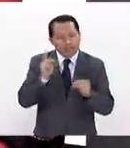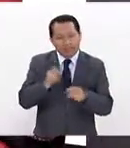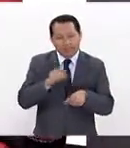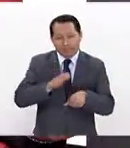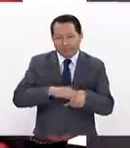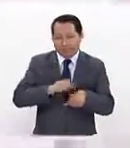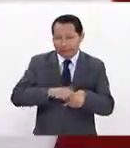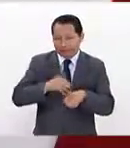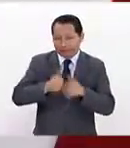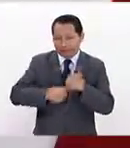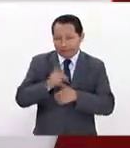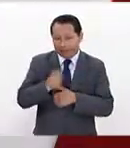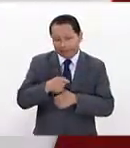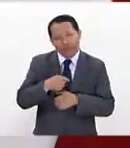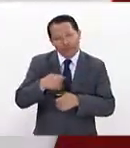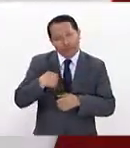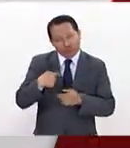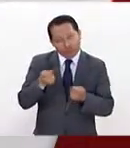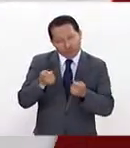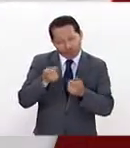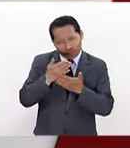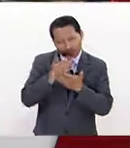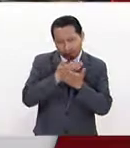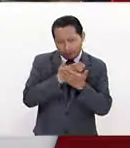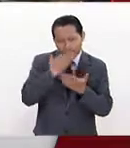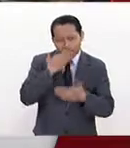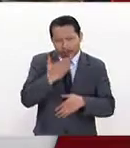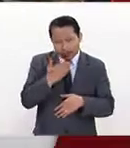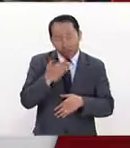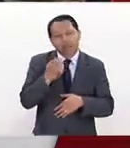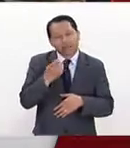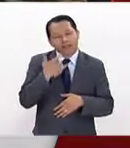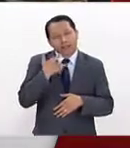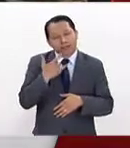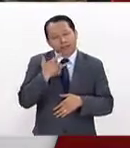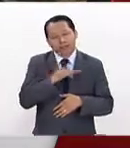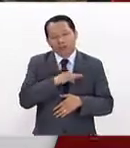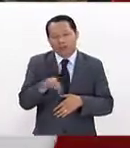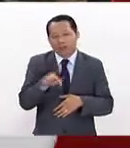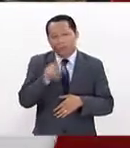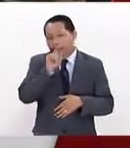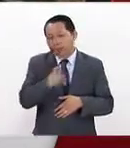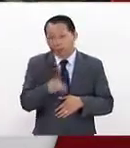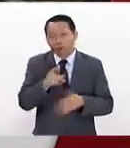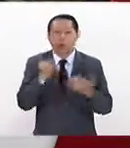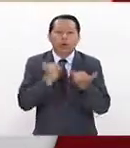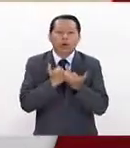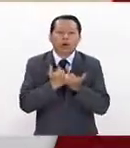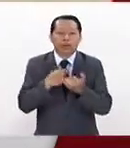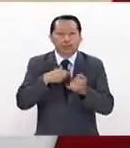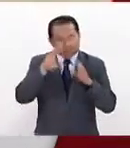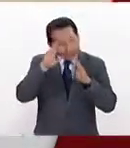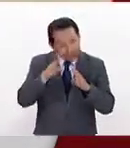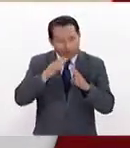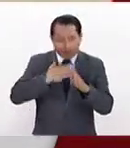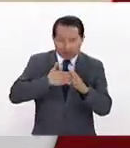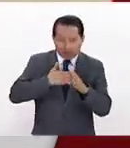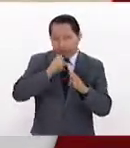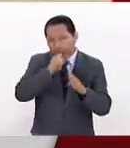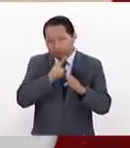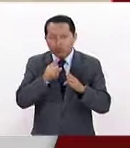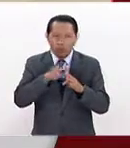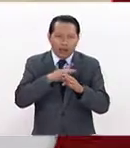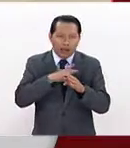gran competencia, que es la autogestión, ¿no? Y eso te forja, ¿no? Finalmente, tener la disciplina de tú mismo entrar a la